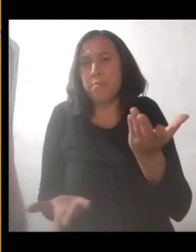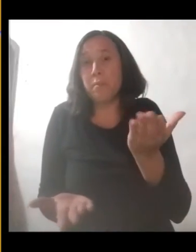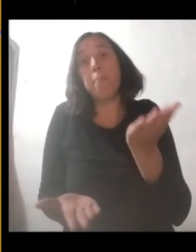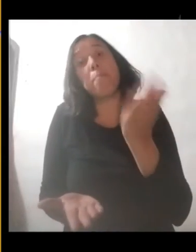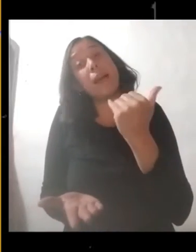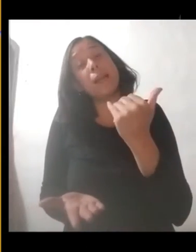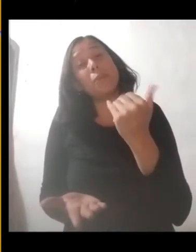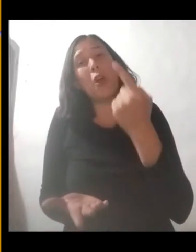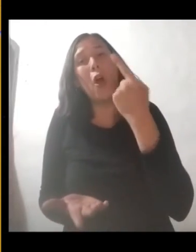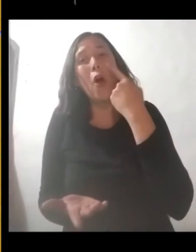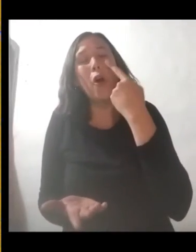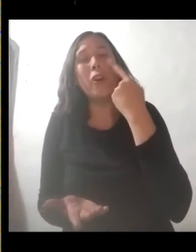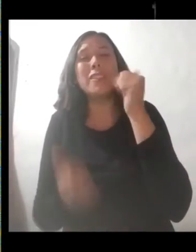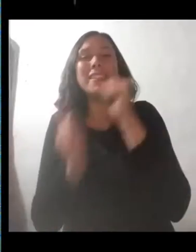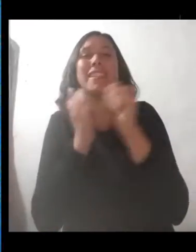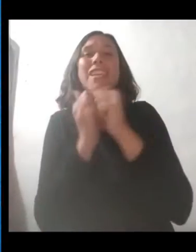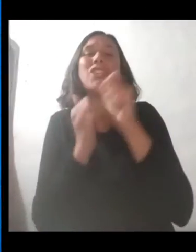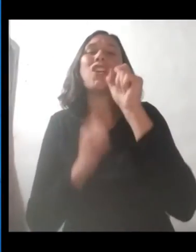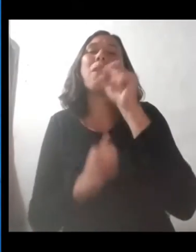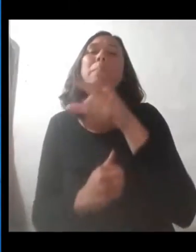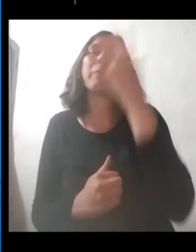y vamos a ver su historia.